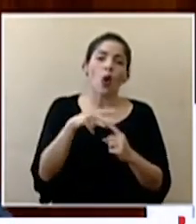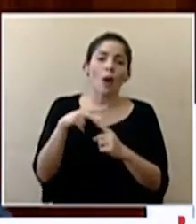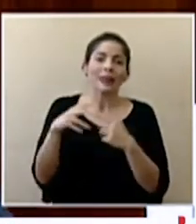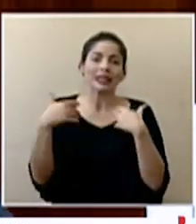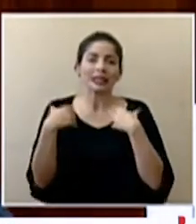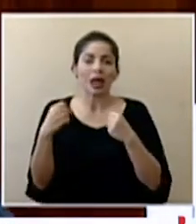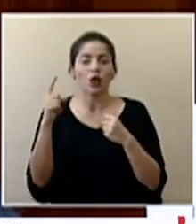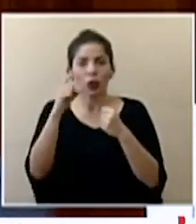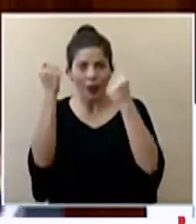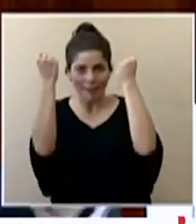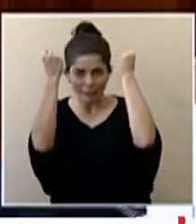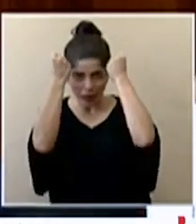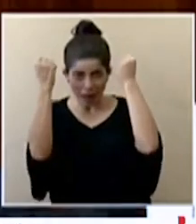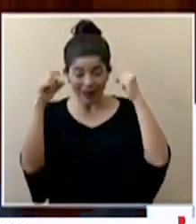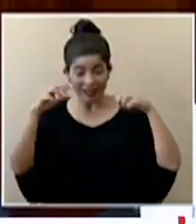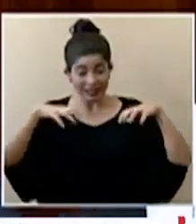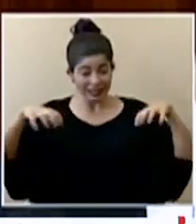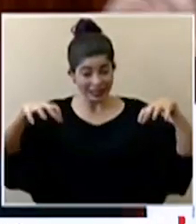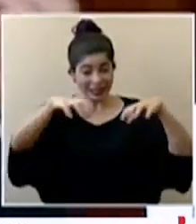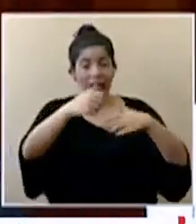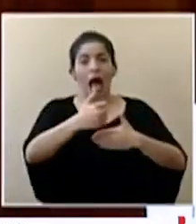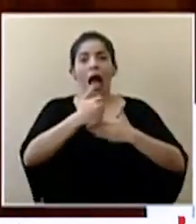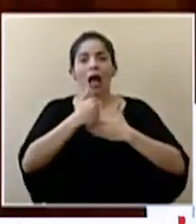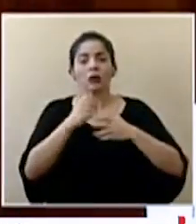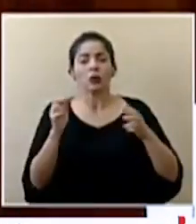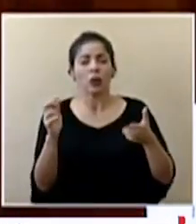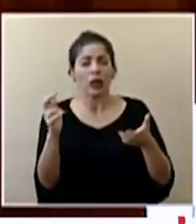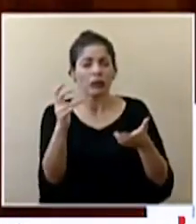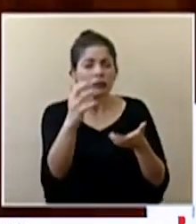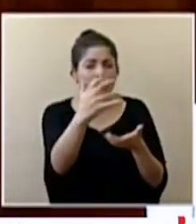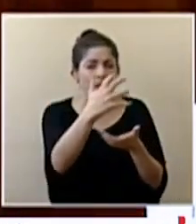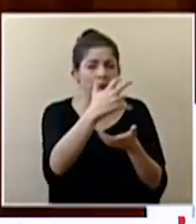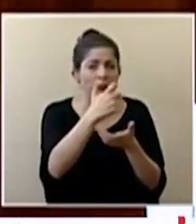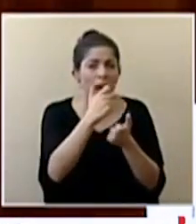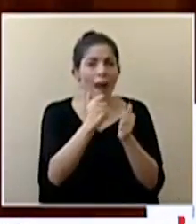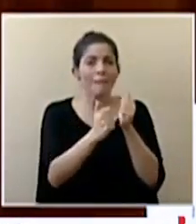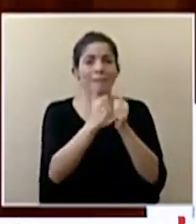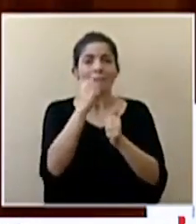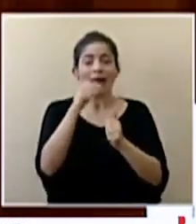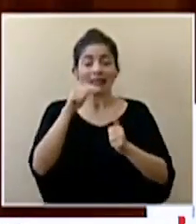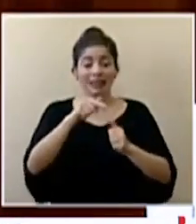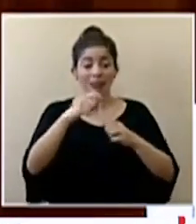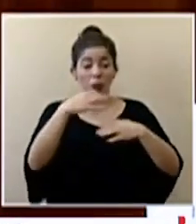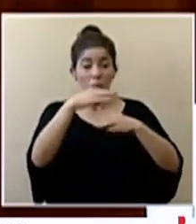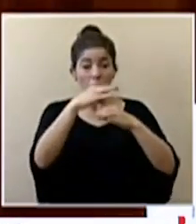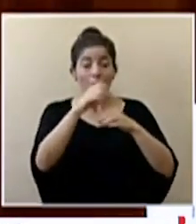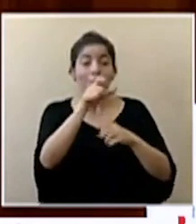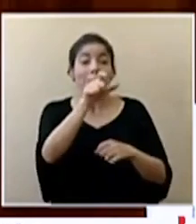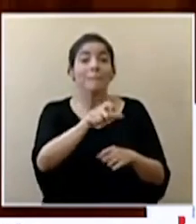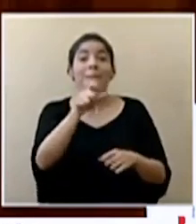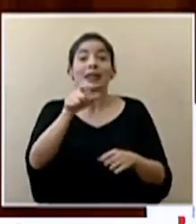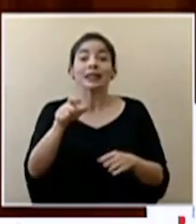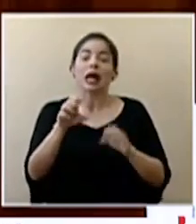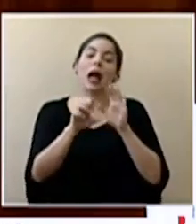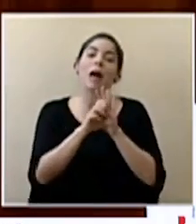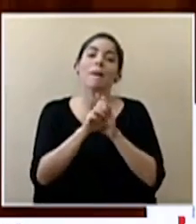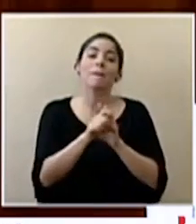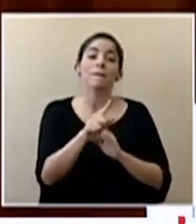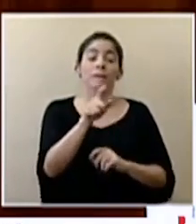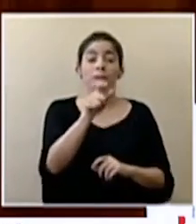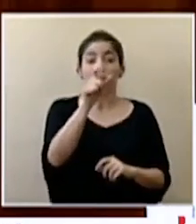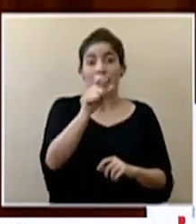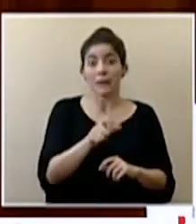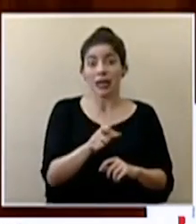y que nos permite entonces tener un acopio mayor de las muestras de las personas que sin